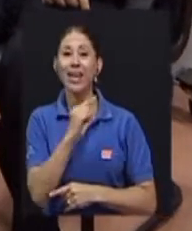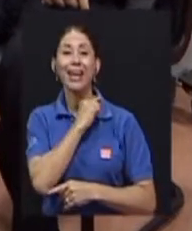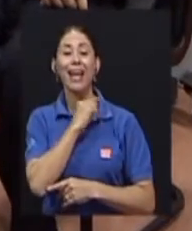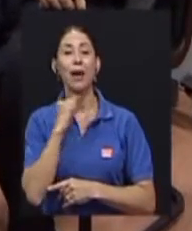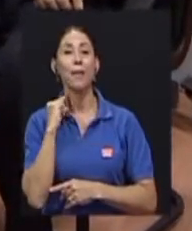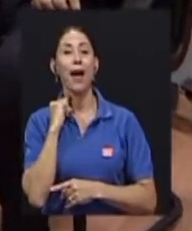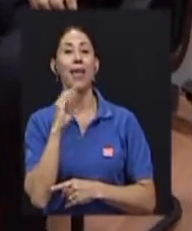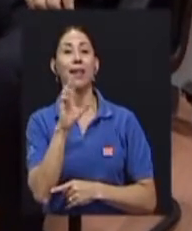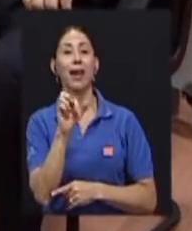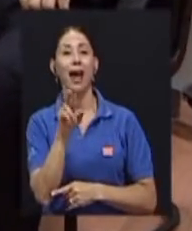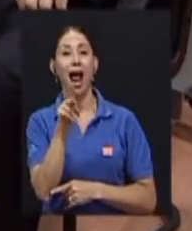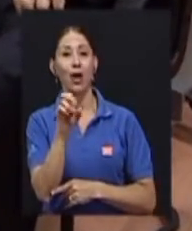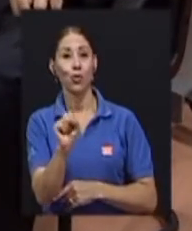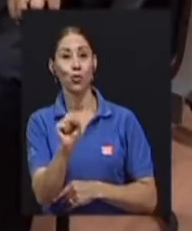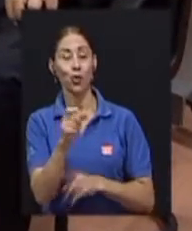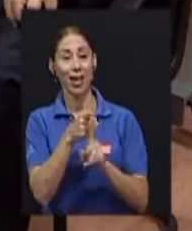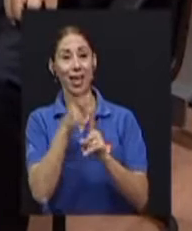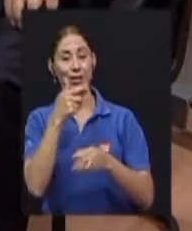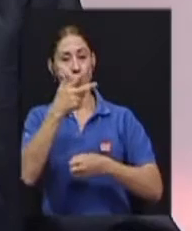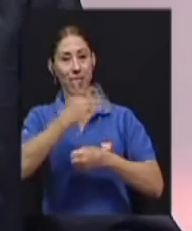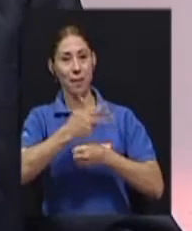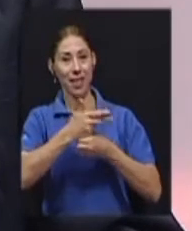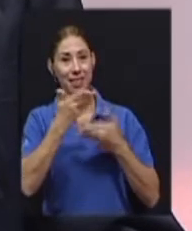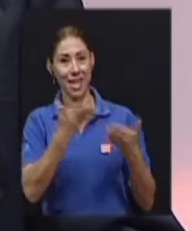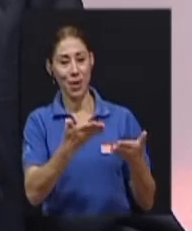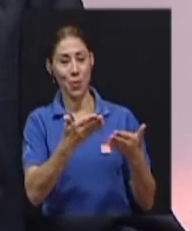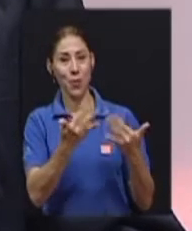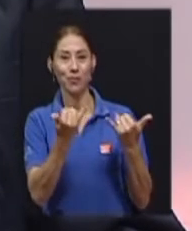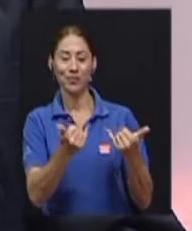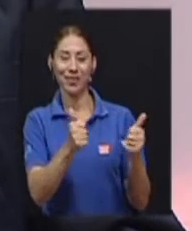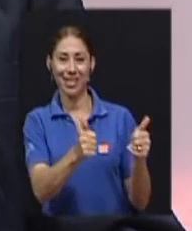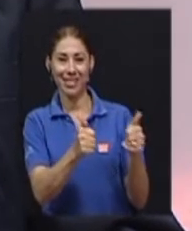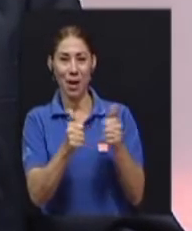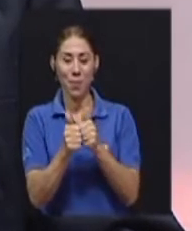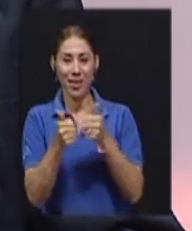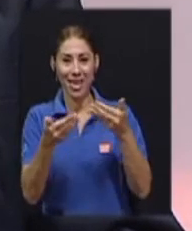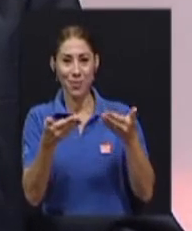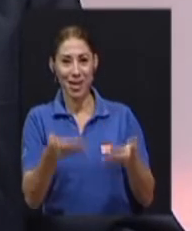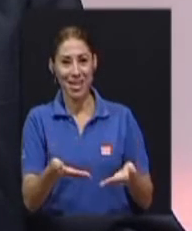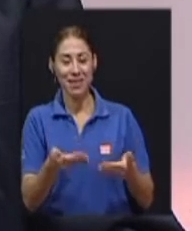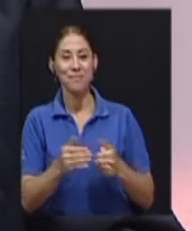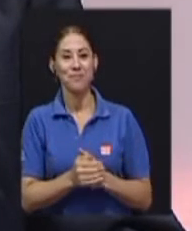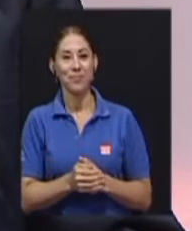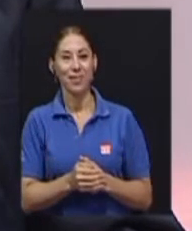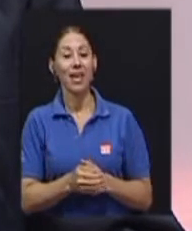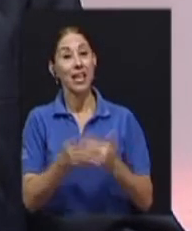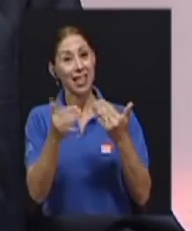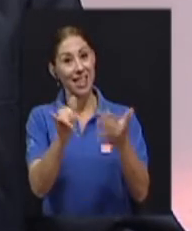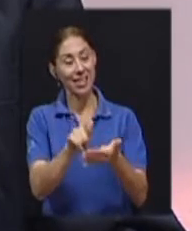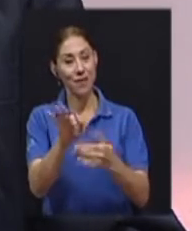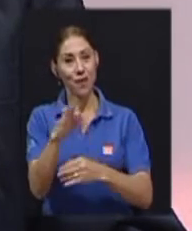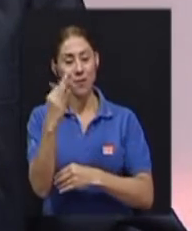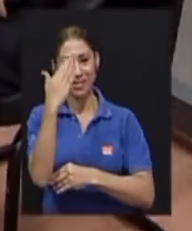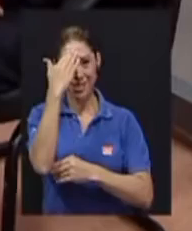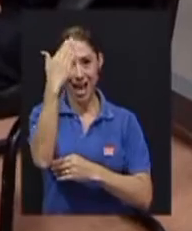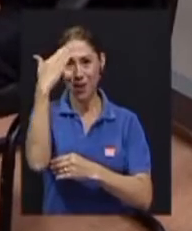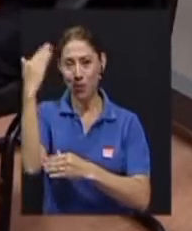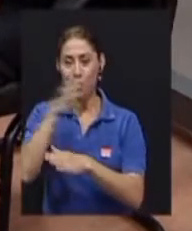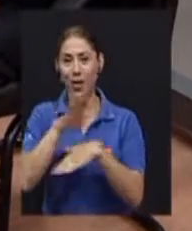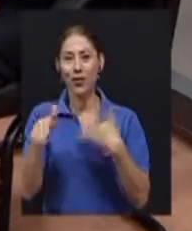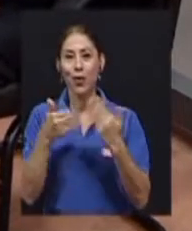guatemalteco, nos esté acompañando aquí y así saludo a todos mis amigos